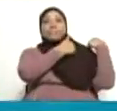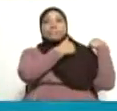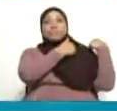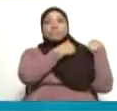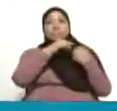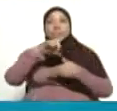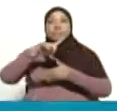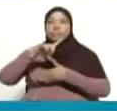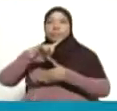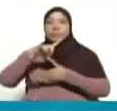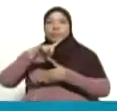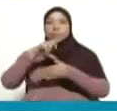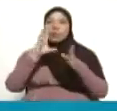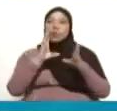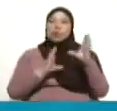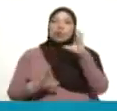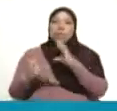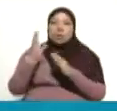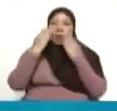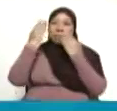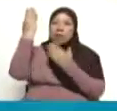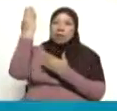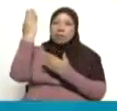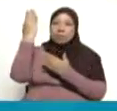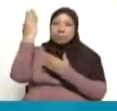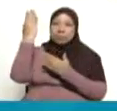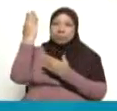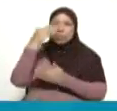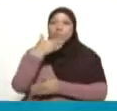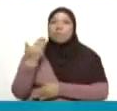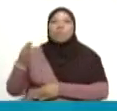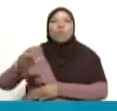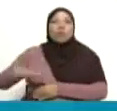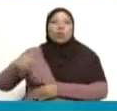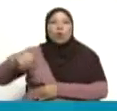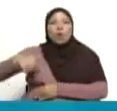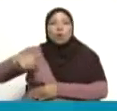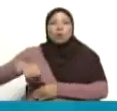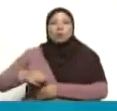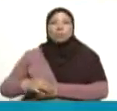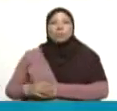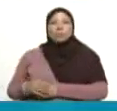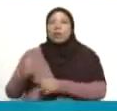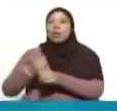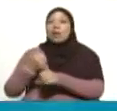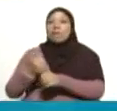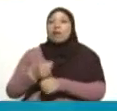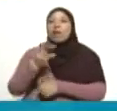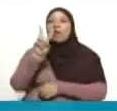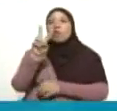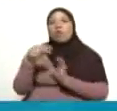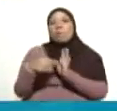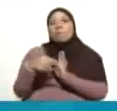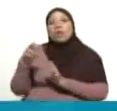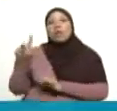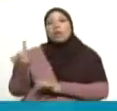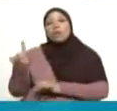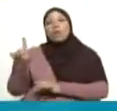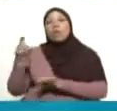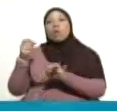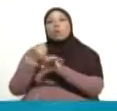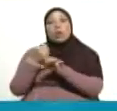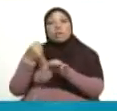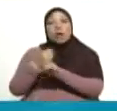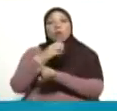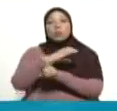Latinoamericano, del CELAR, desde el año 2001. Hizo una gran labor por la cultura